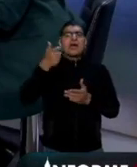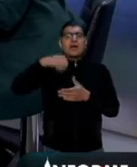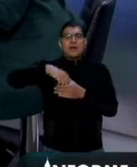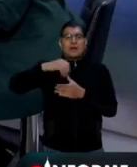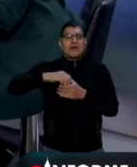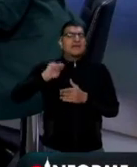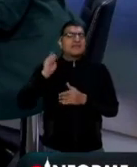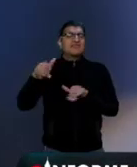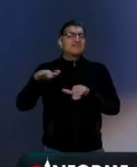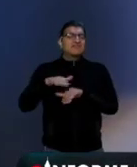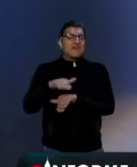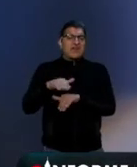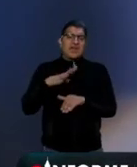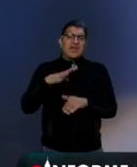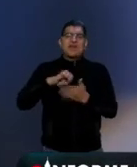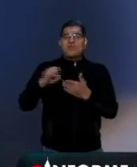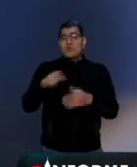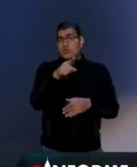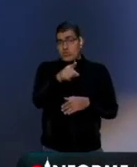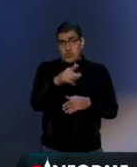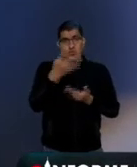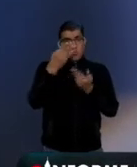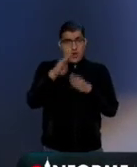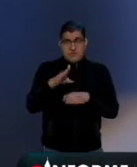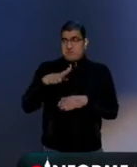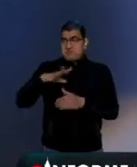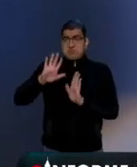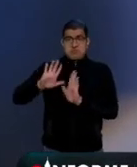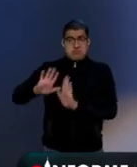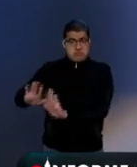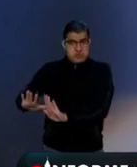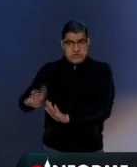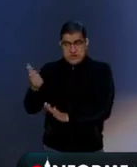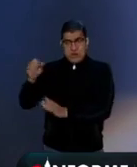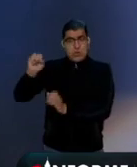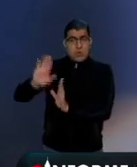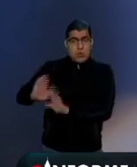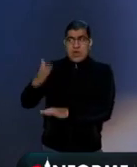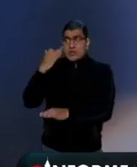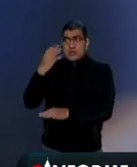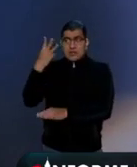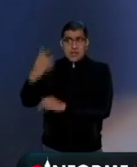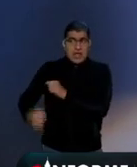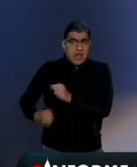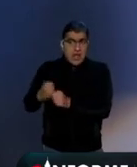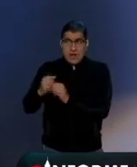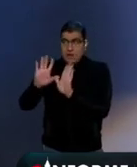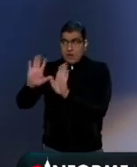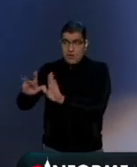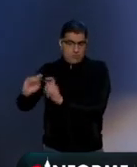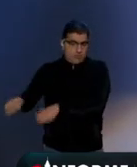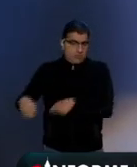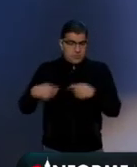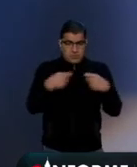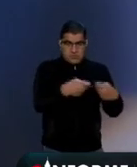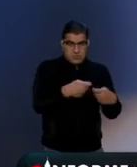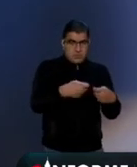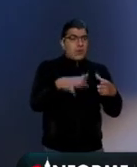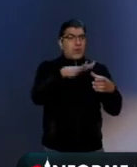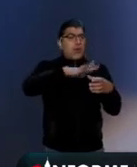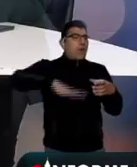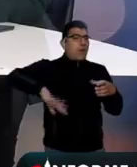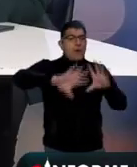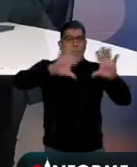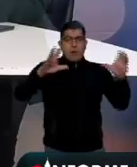una persona no maneja su cuenta, no mueve el dinero de sus cuentas en tres años, pasan a una cuenta global